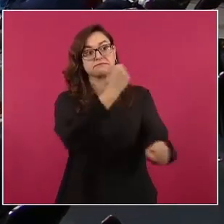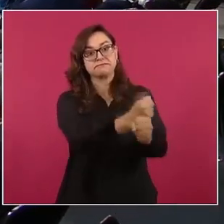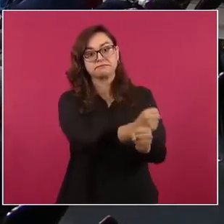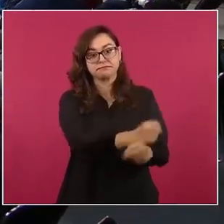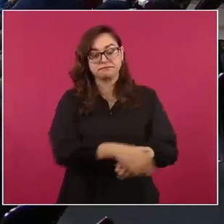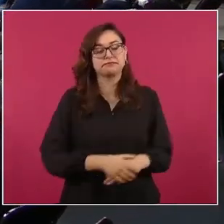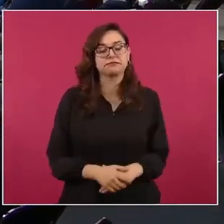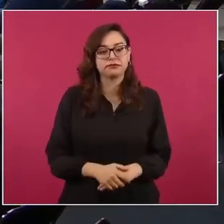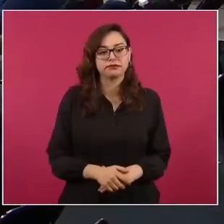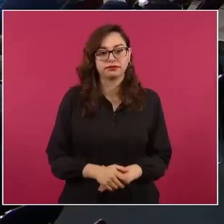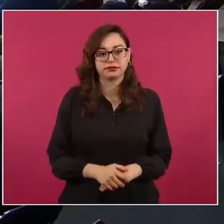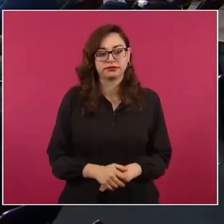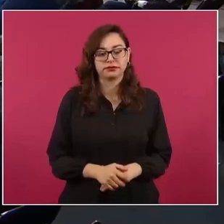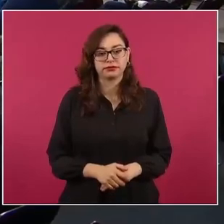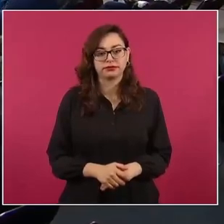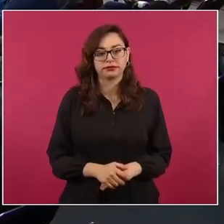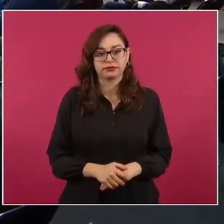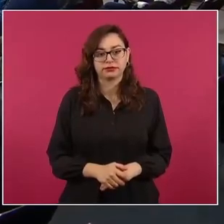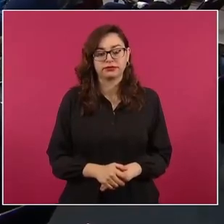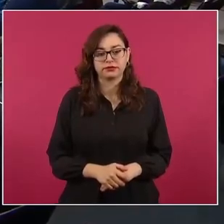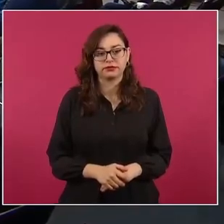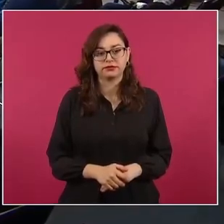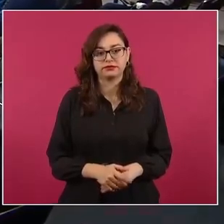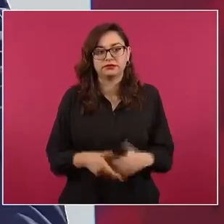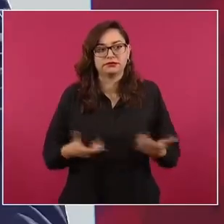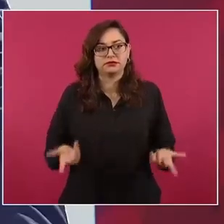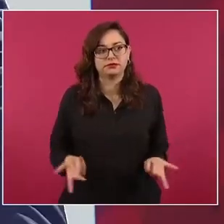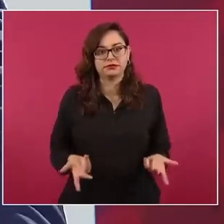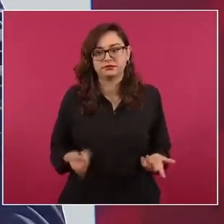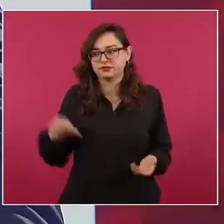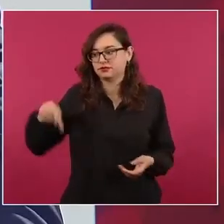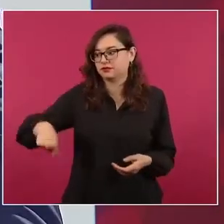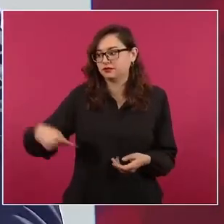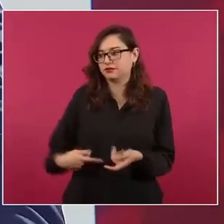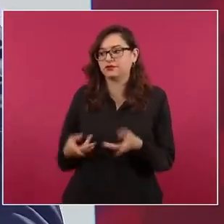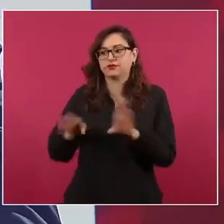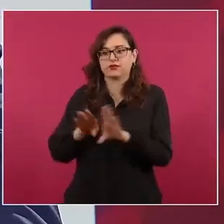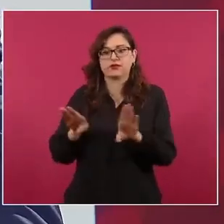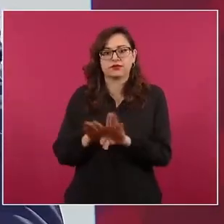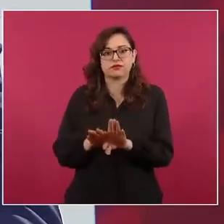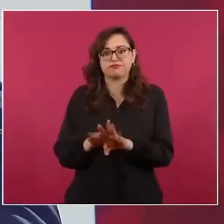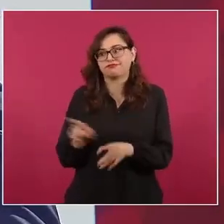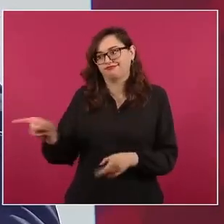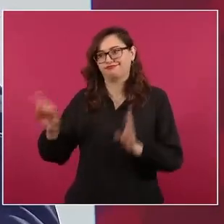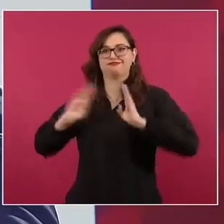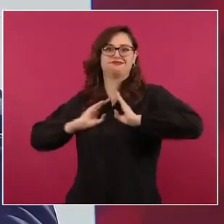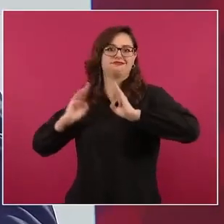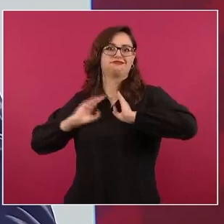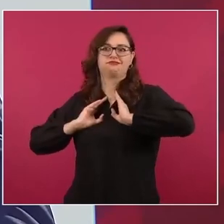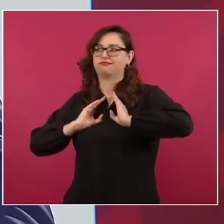por el apoyo del Ejército, de los ingenieros militares o el aeropuerto?